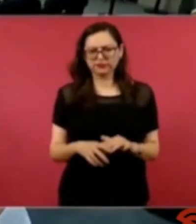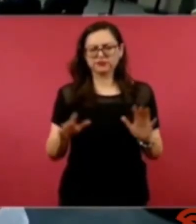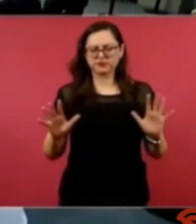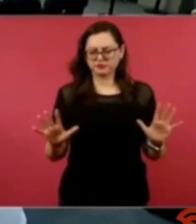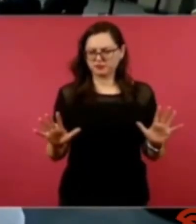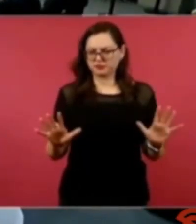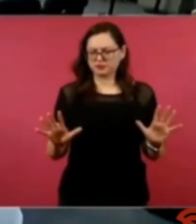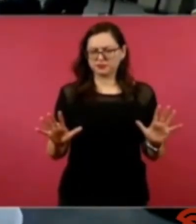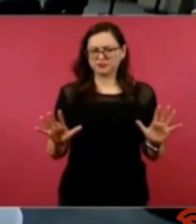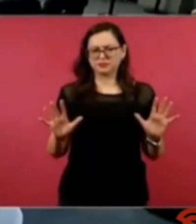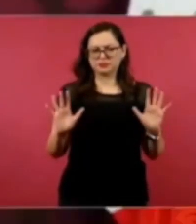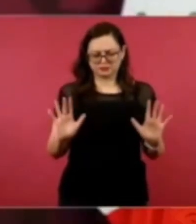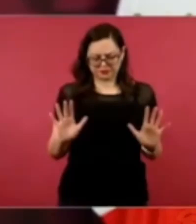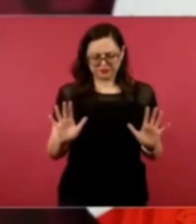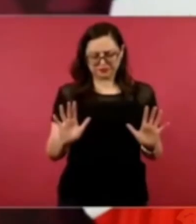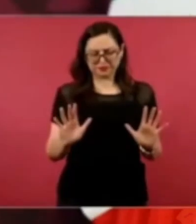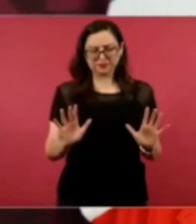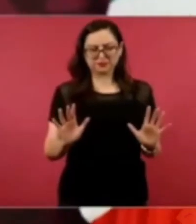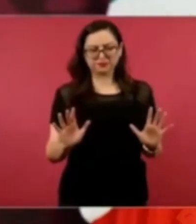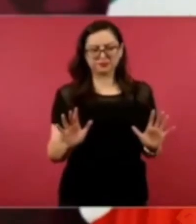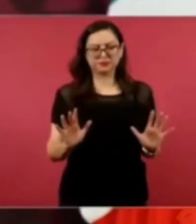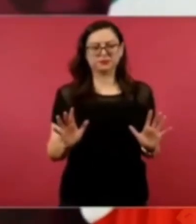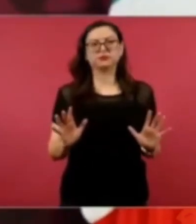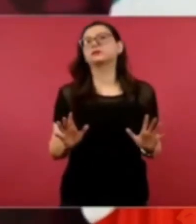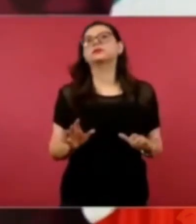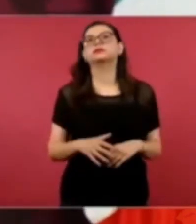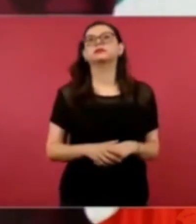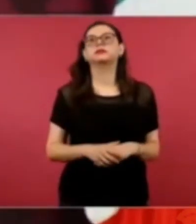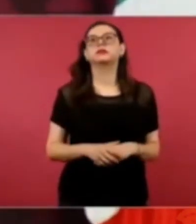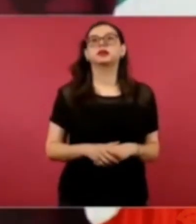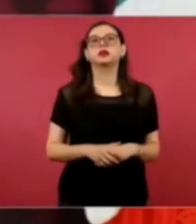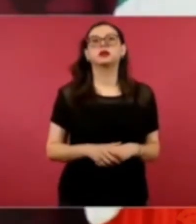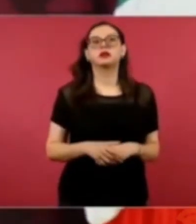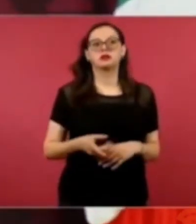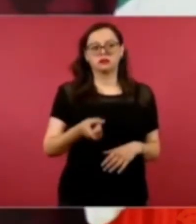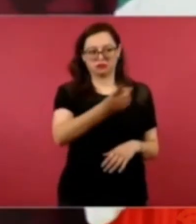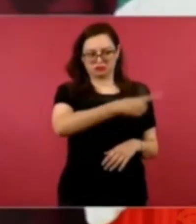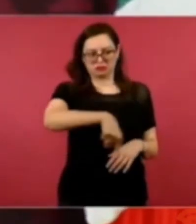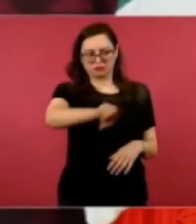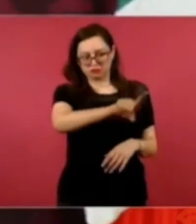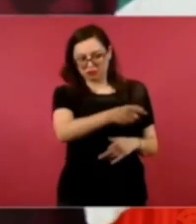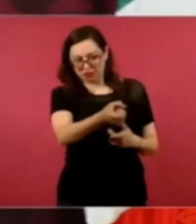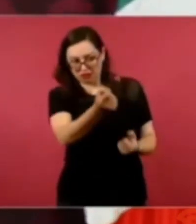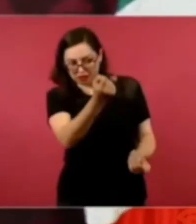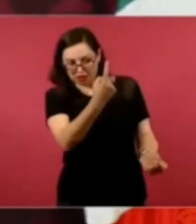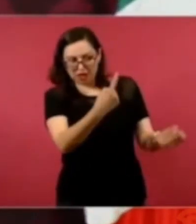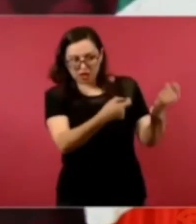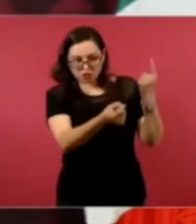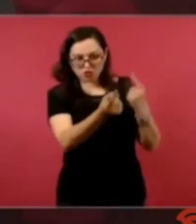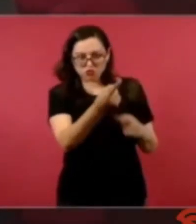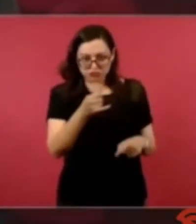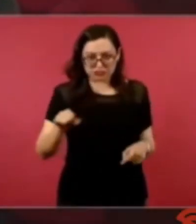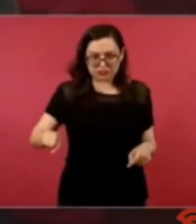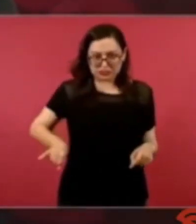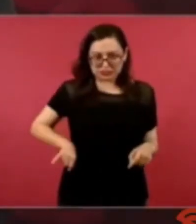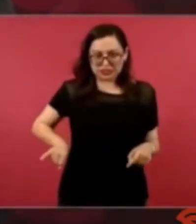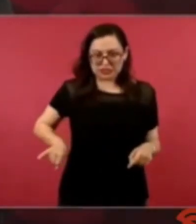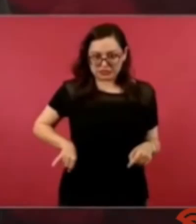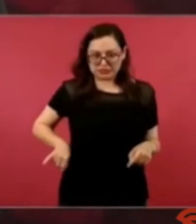los que realmente tienen interés en que haya una fuerza